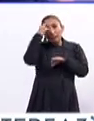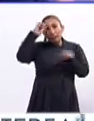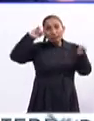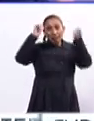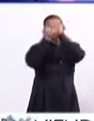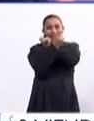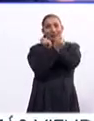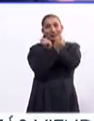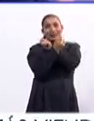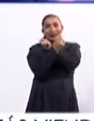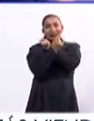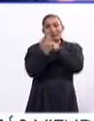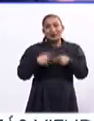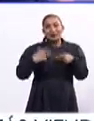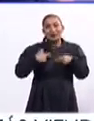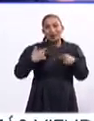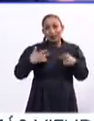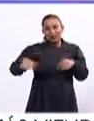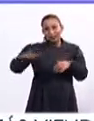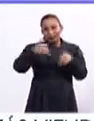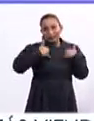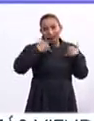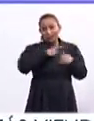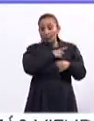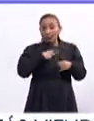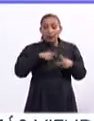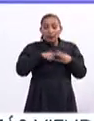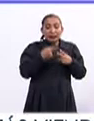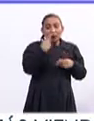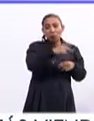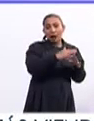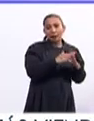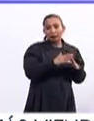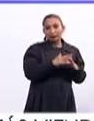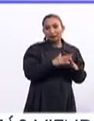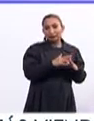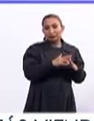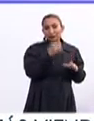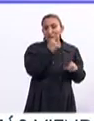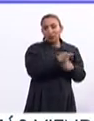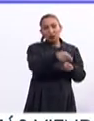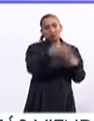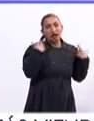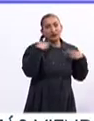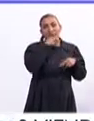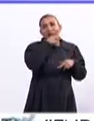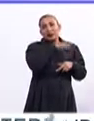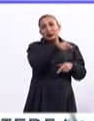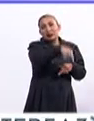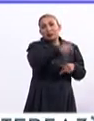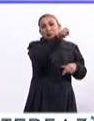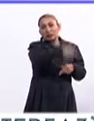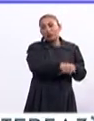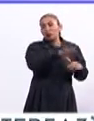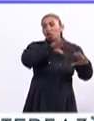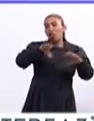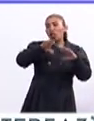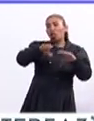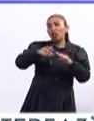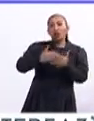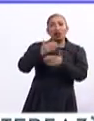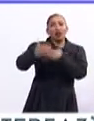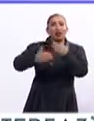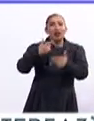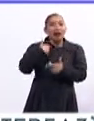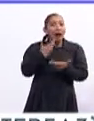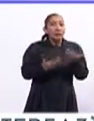chip a los muchachos, hay que comenzar desde la casa. Los primeros maestros son los padres y ellos mismos son los que tal vez